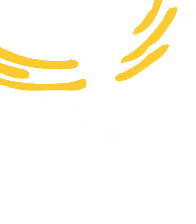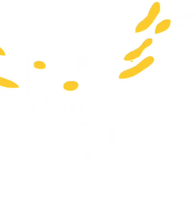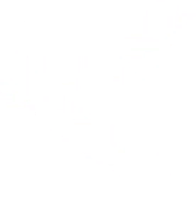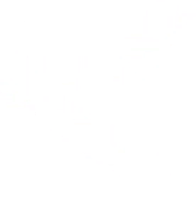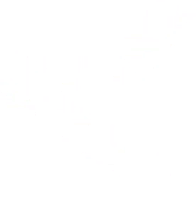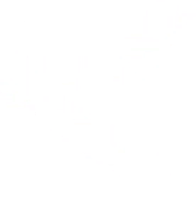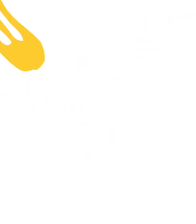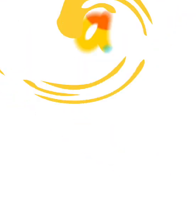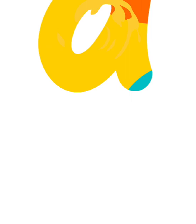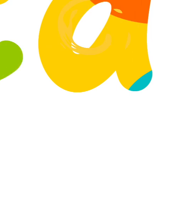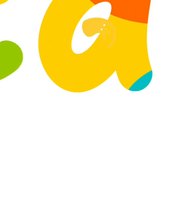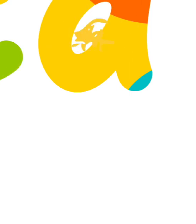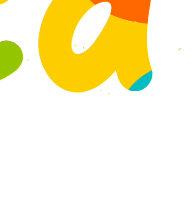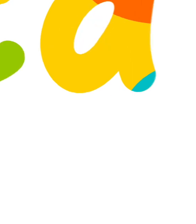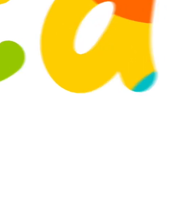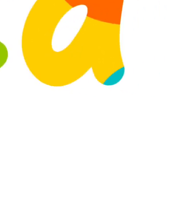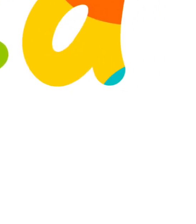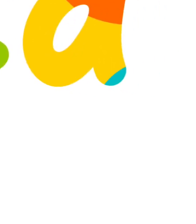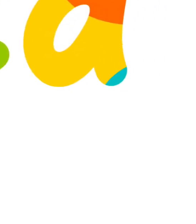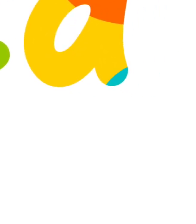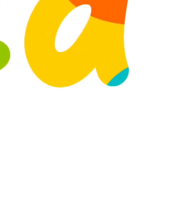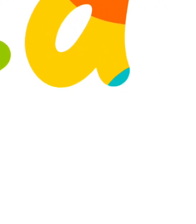La Flores ¡Adiós!